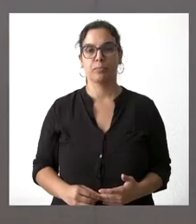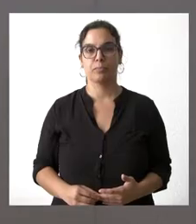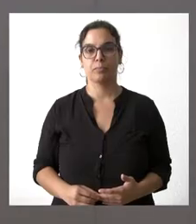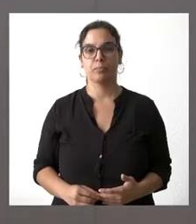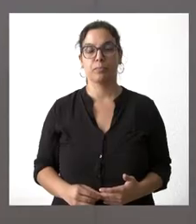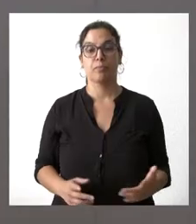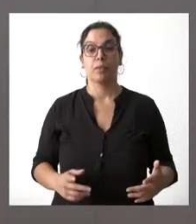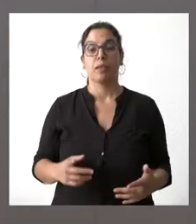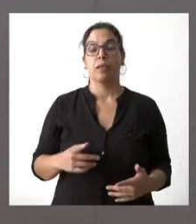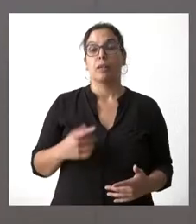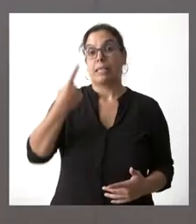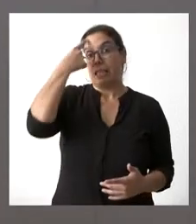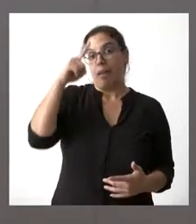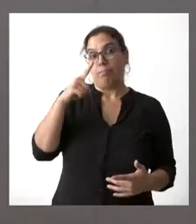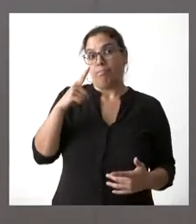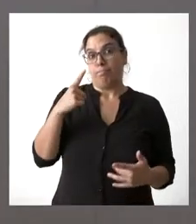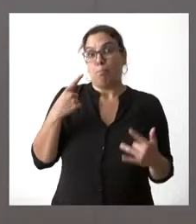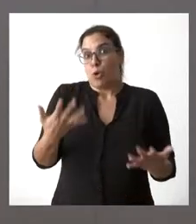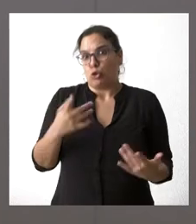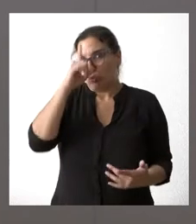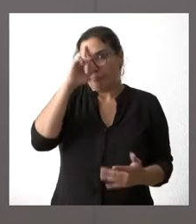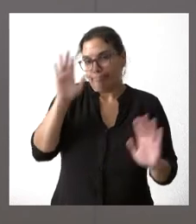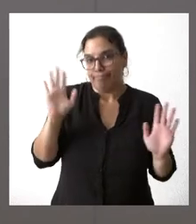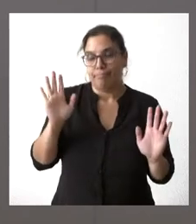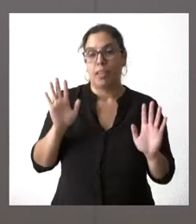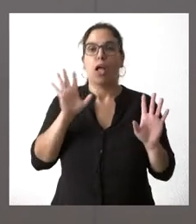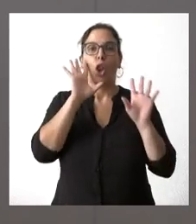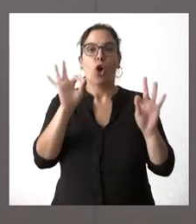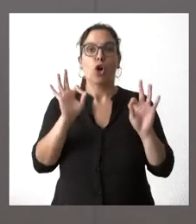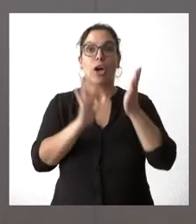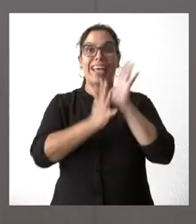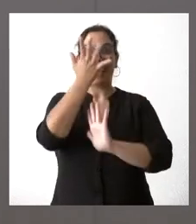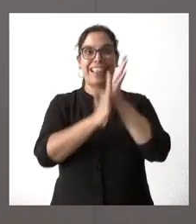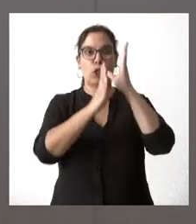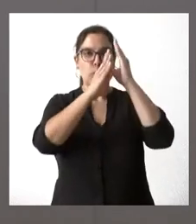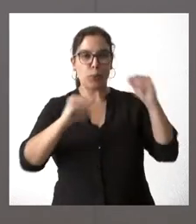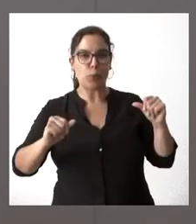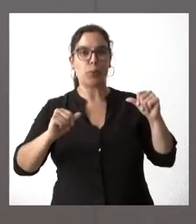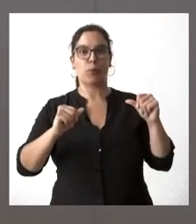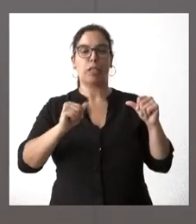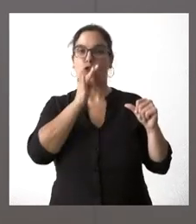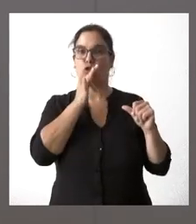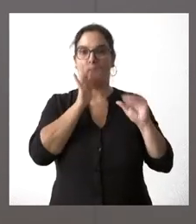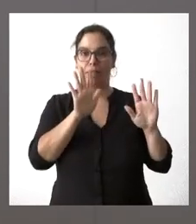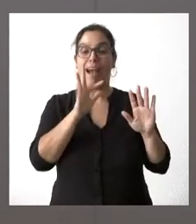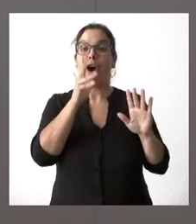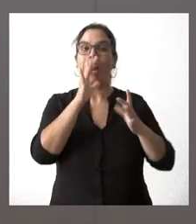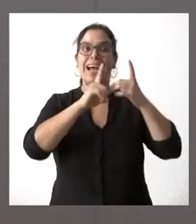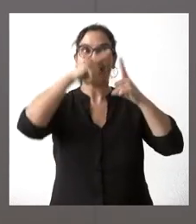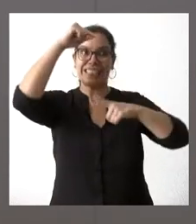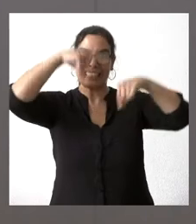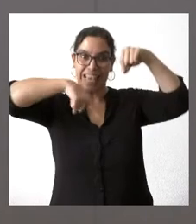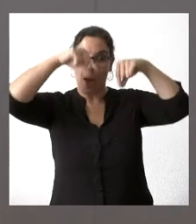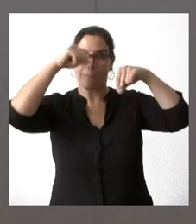es pronto para saberlo y, lógicamente, además, el incendio ni siquiera ha sido extinguido ni perimetrado, lo que ahora es sin llamas. Ahora hay que